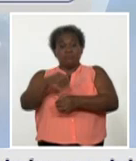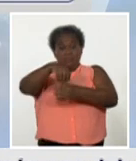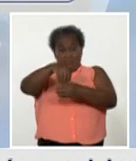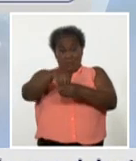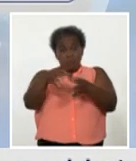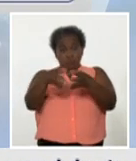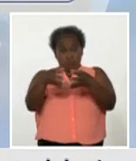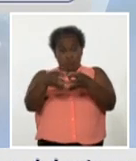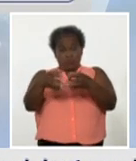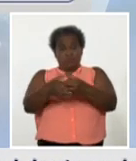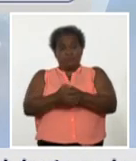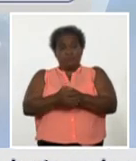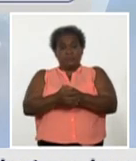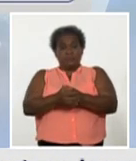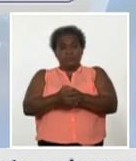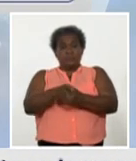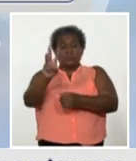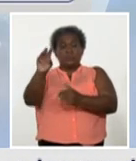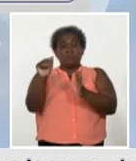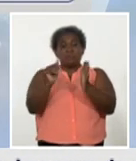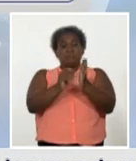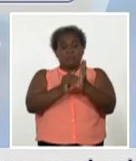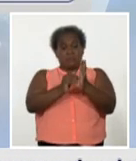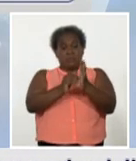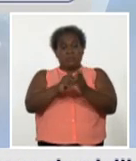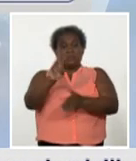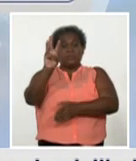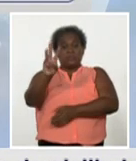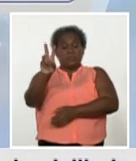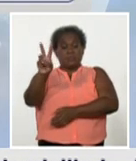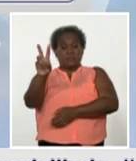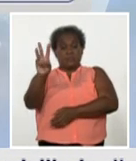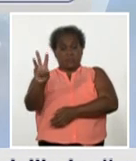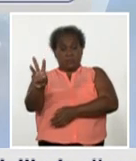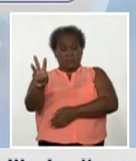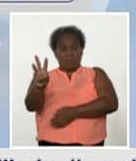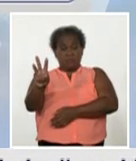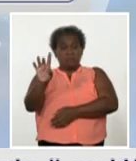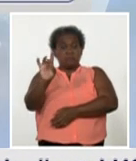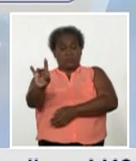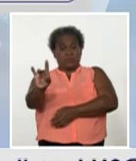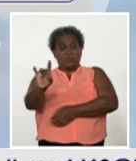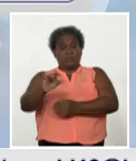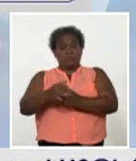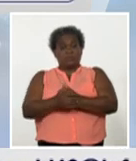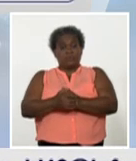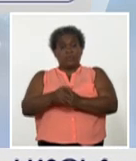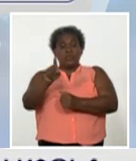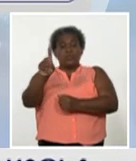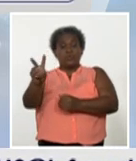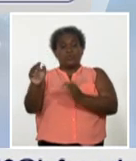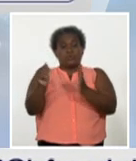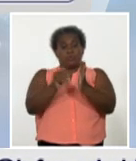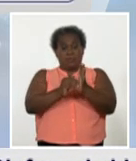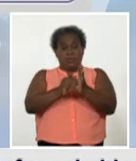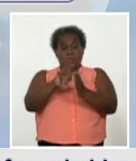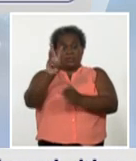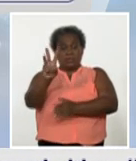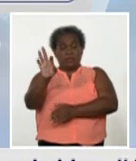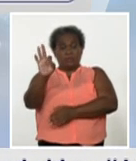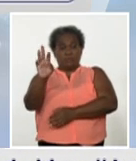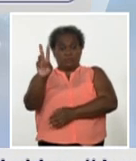.253, 3.323 son sospechosos, 12.382